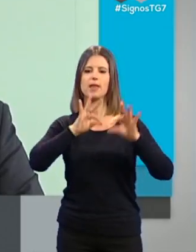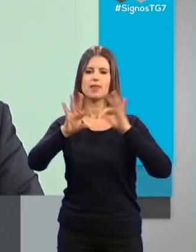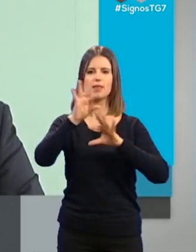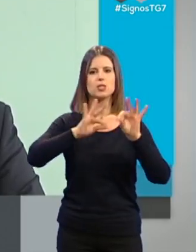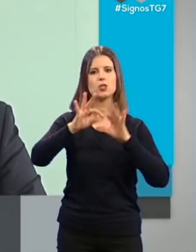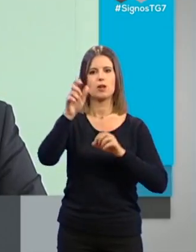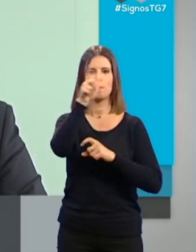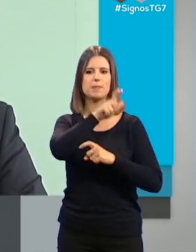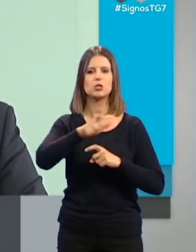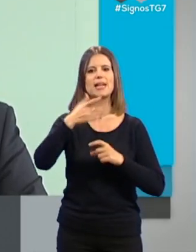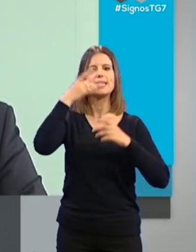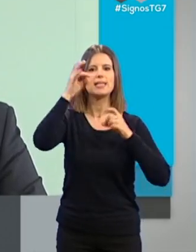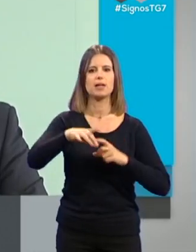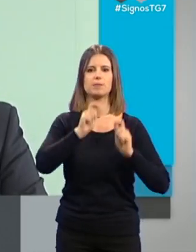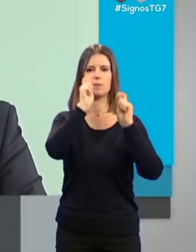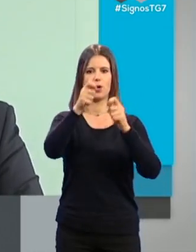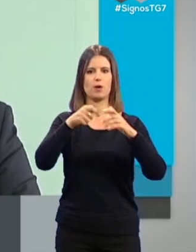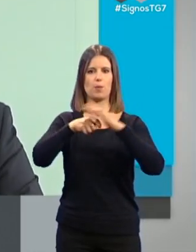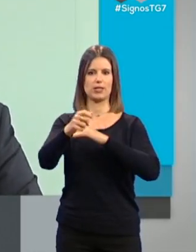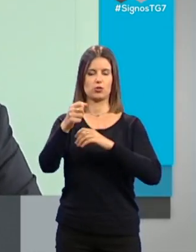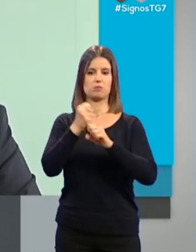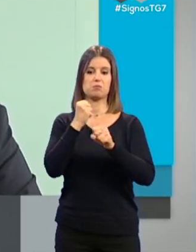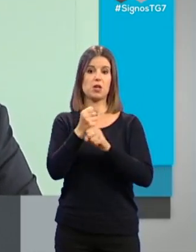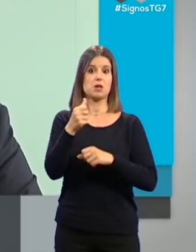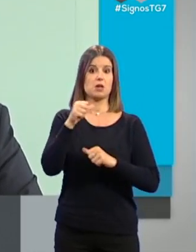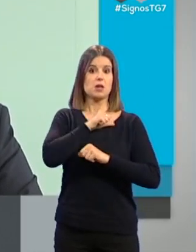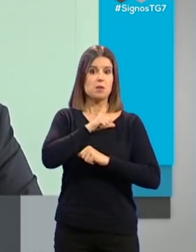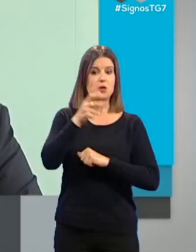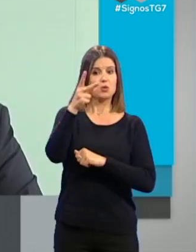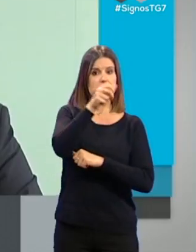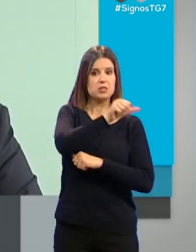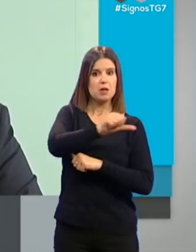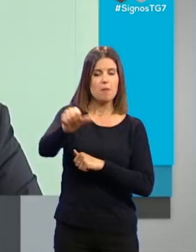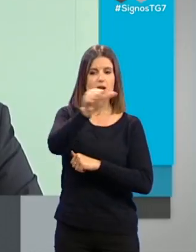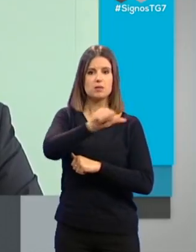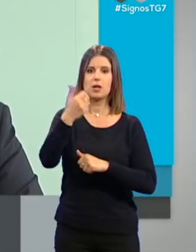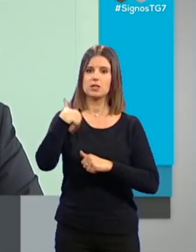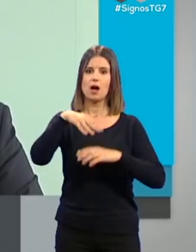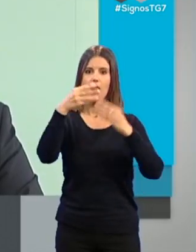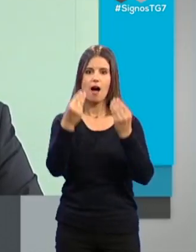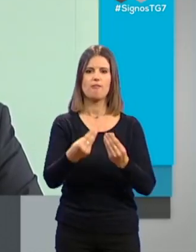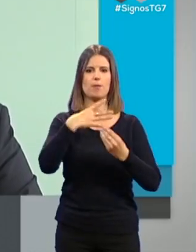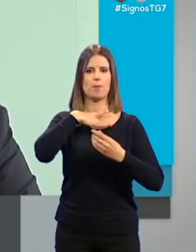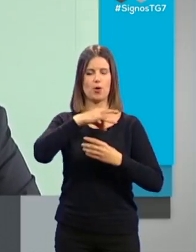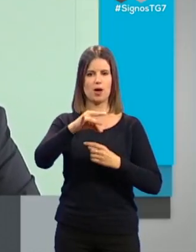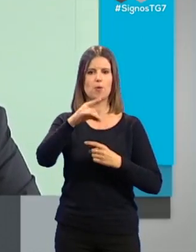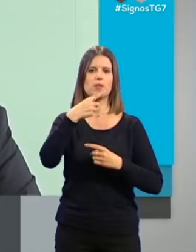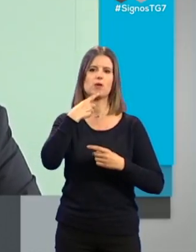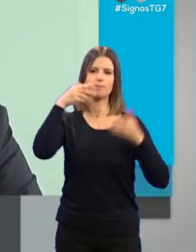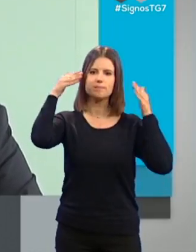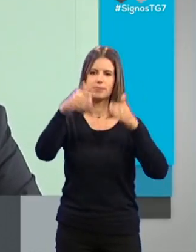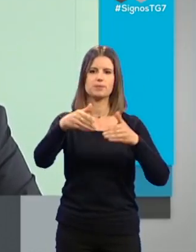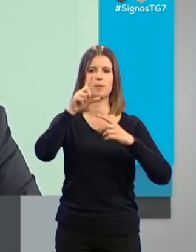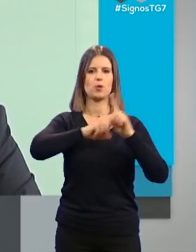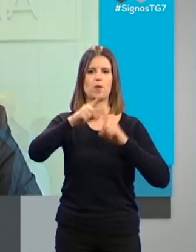las personalidades que ocupen esos puestos. Yo espero que en unas semanas queden sobre la mesa y queden resueltos y podamos afrontar, como digo, los problemas